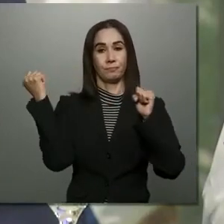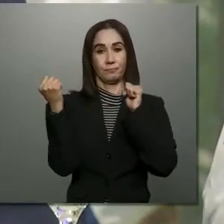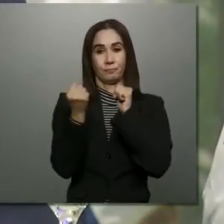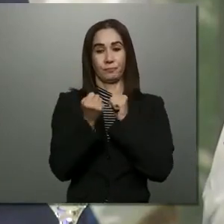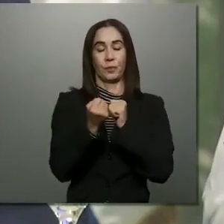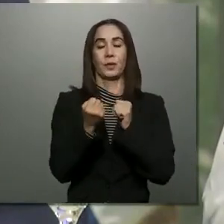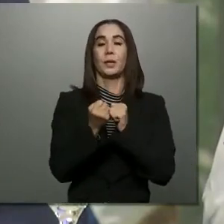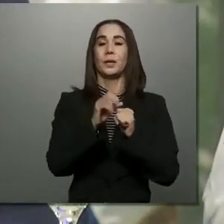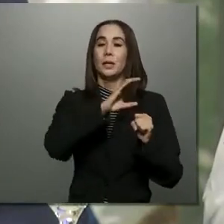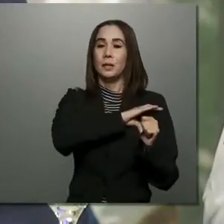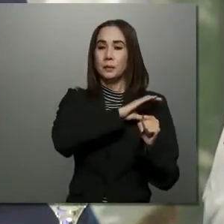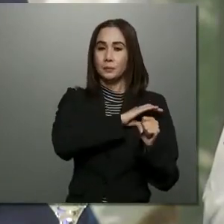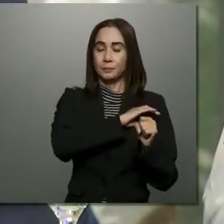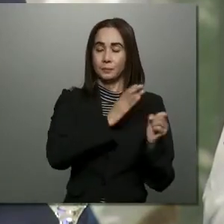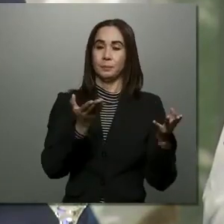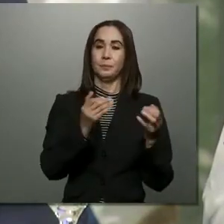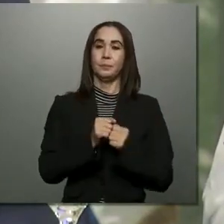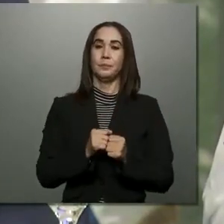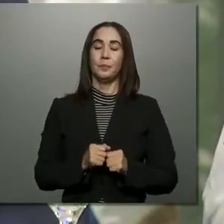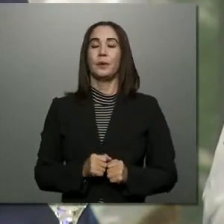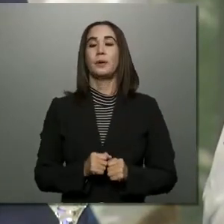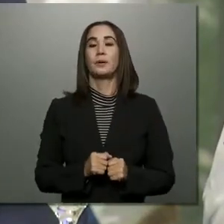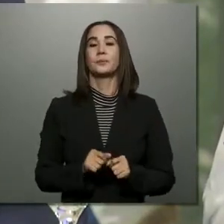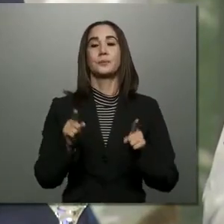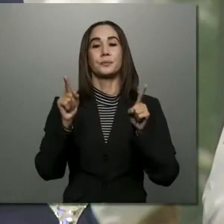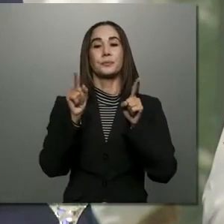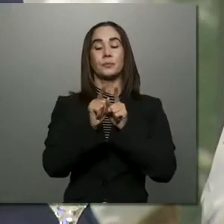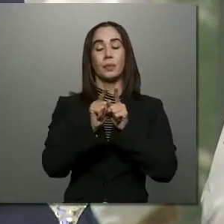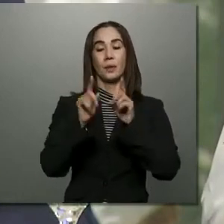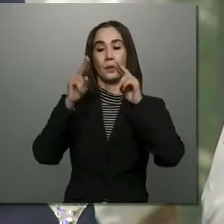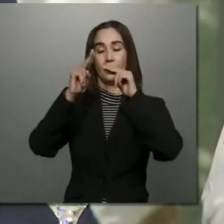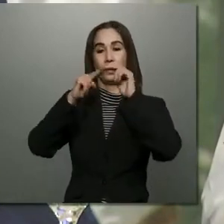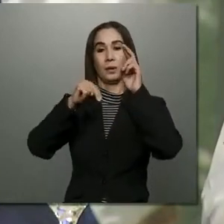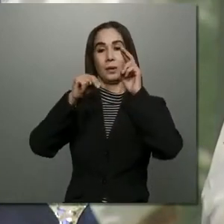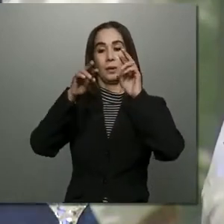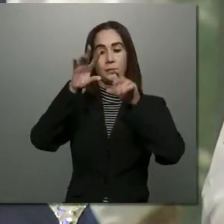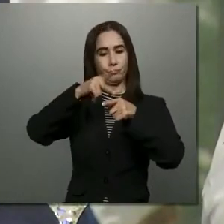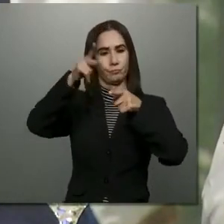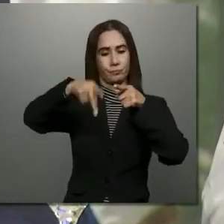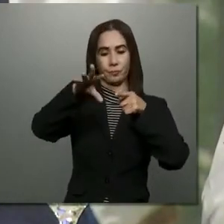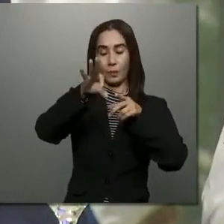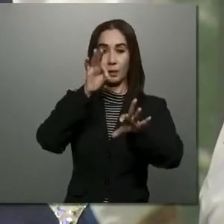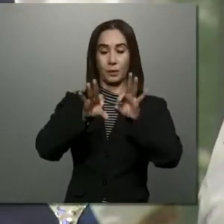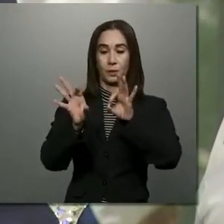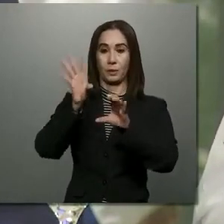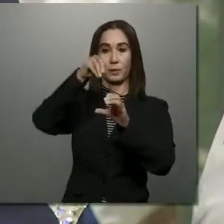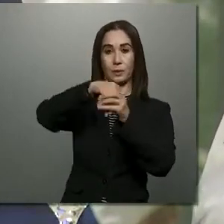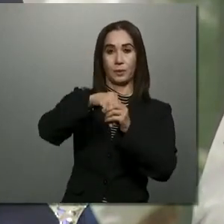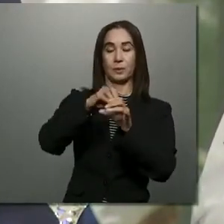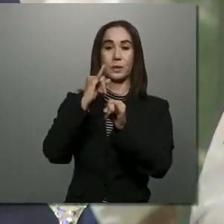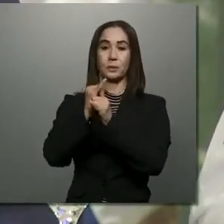policial y el escalafón, falta de estructuración de perfiles, de ingresos,